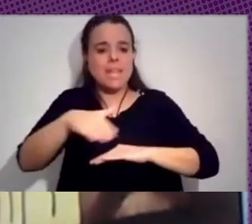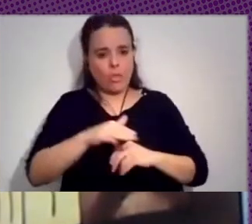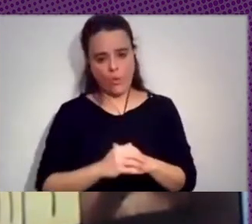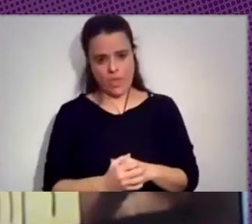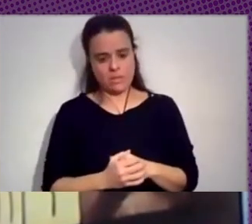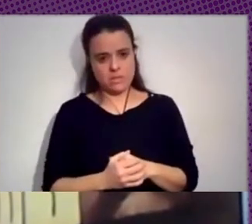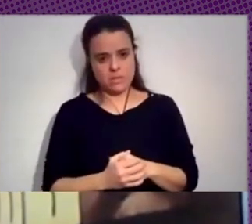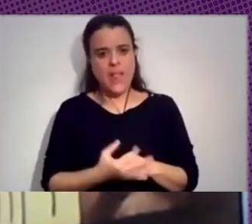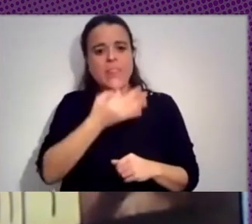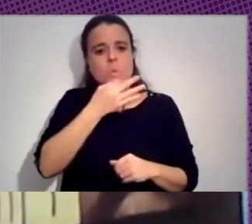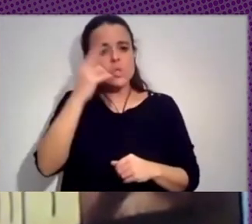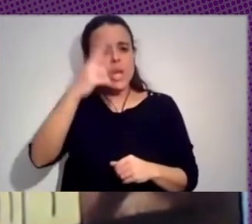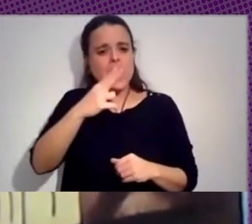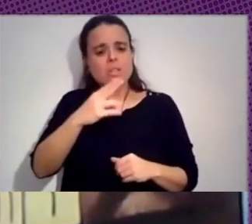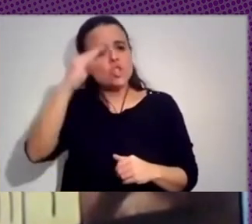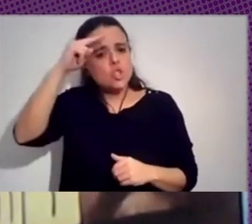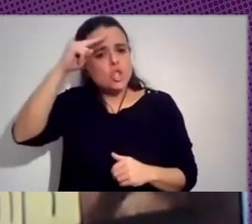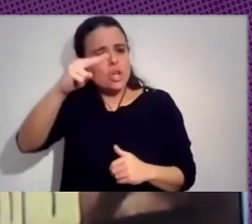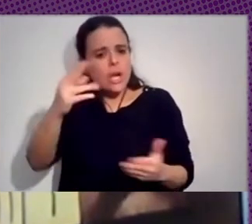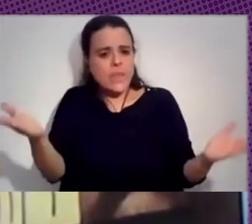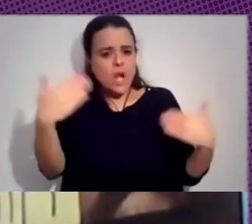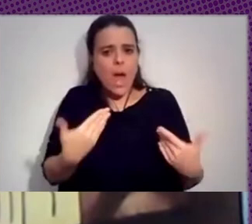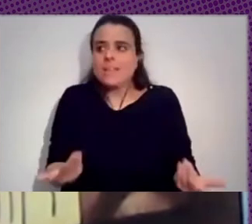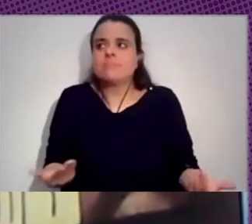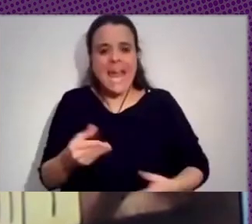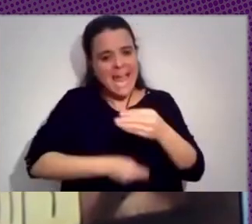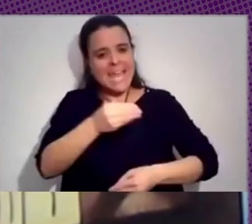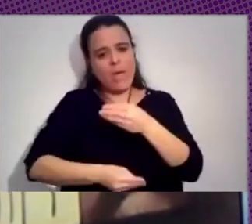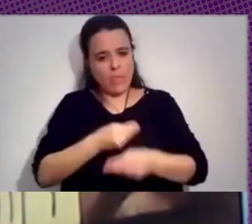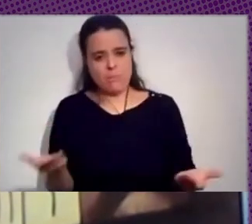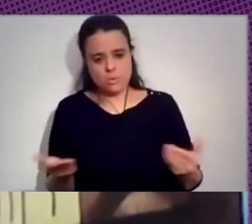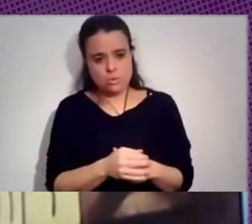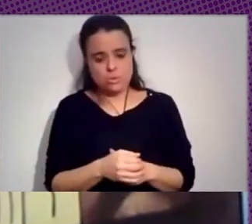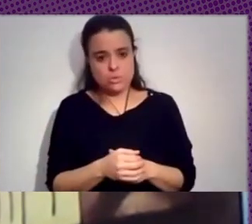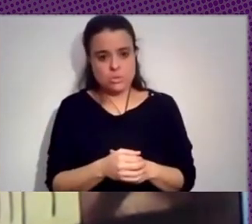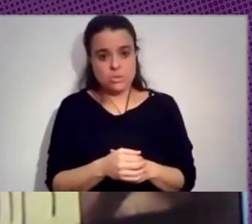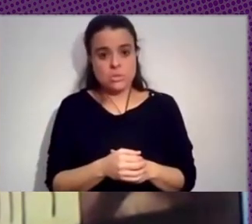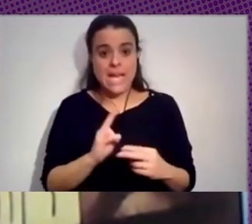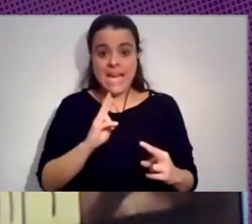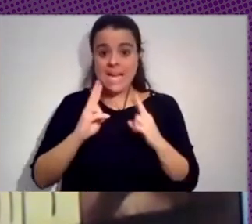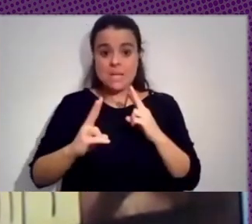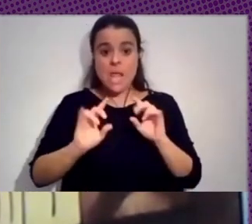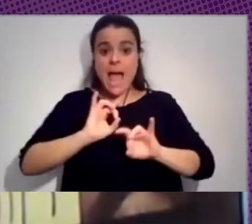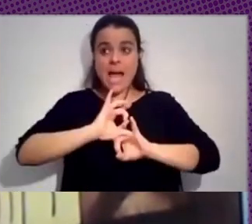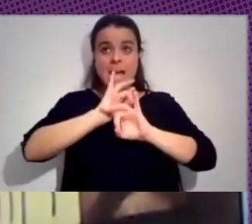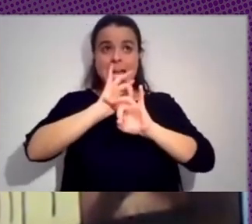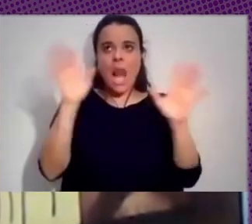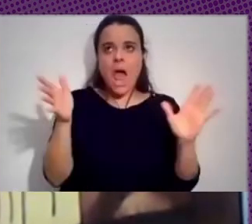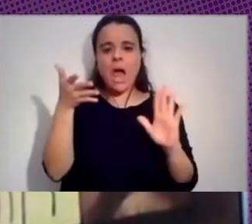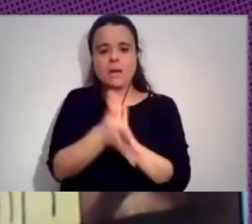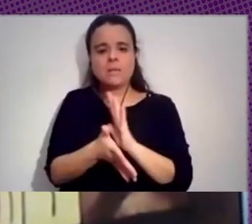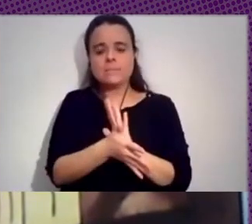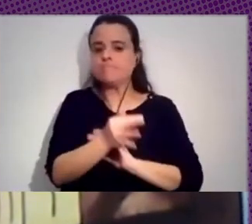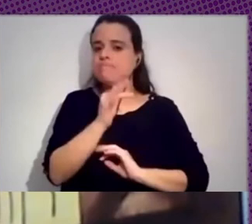¿Cómo definimos el discurso de odio? Preguntas que hoy día todavía no tenemos del todo definidas y del todo claras y